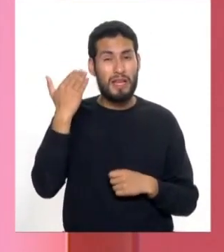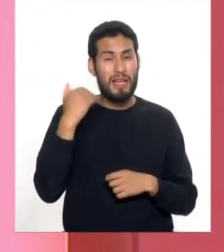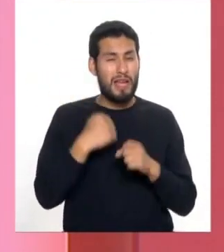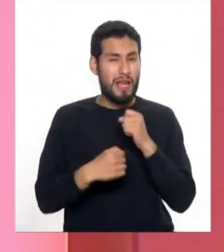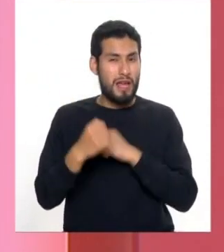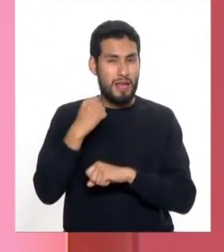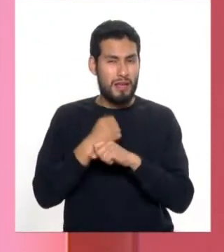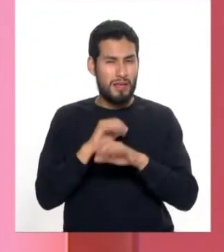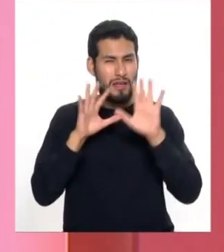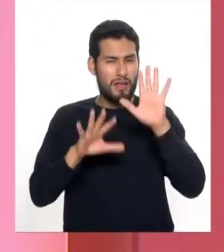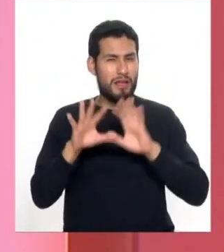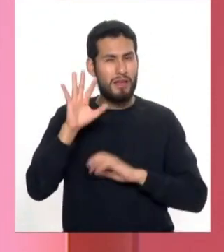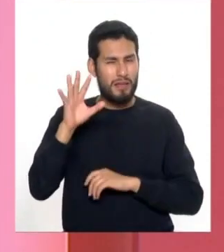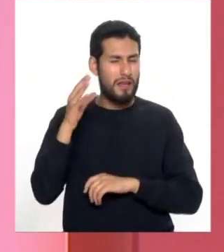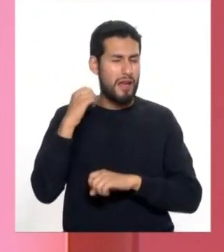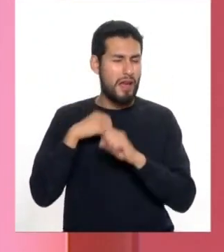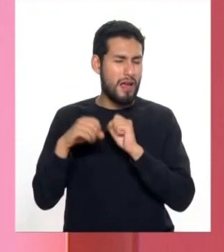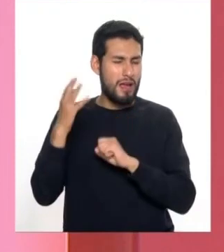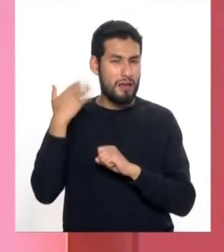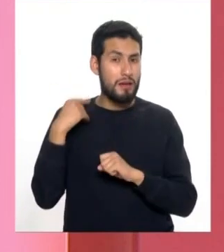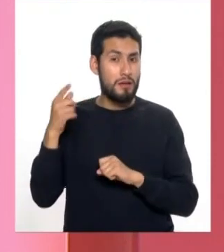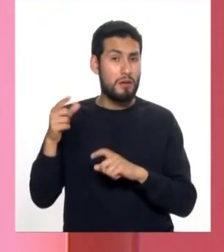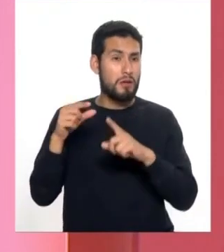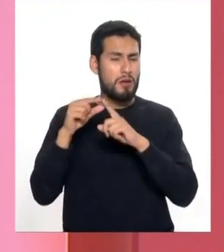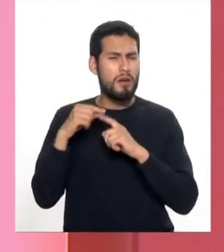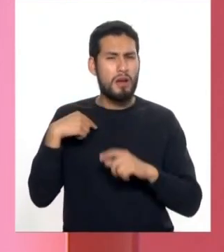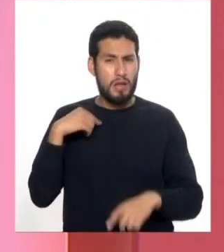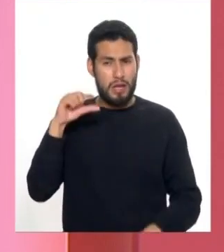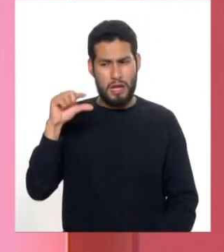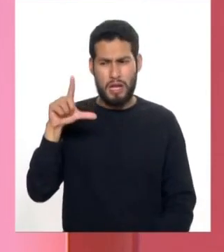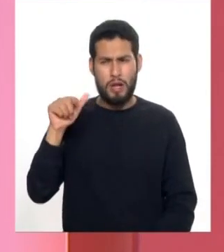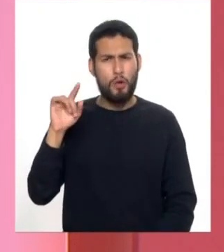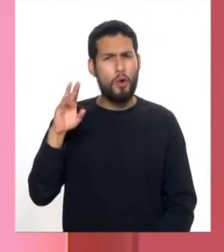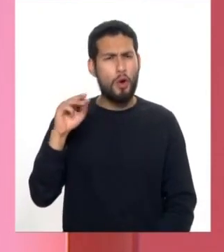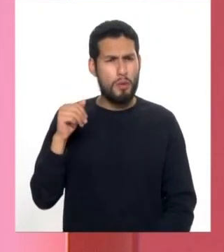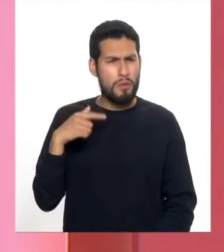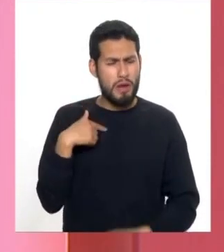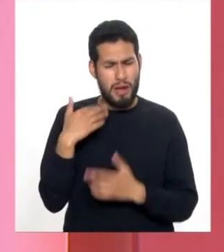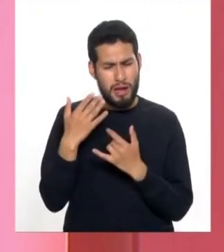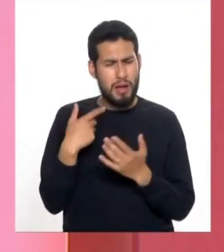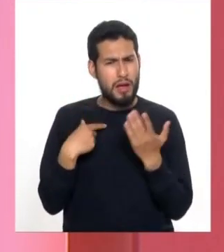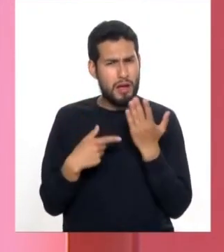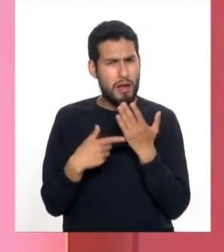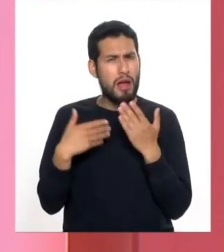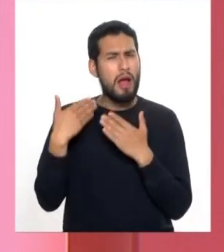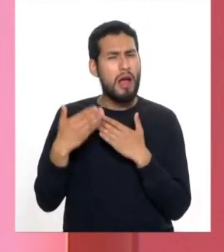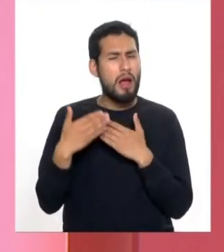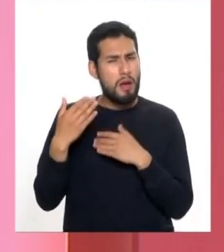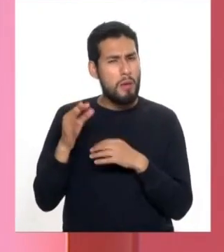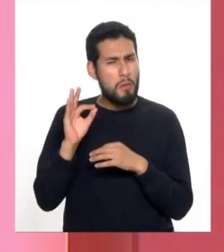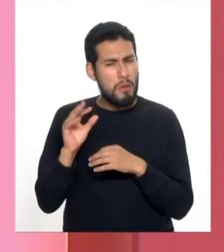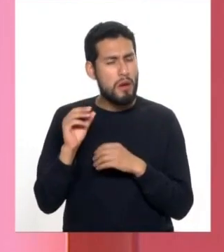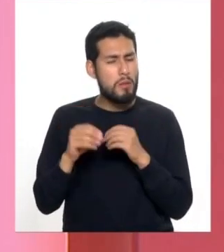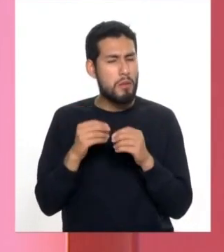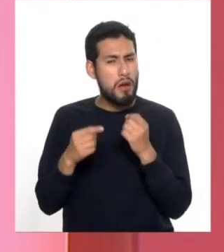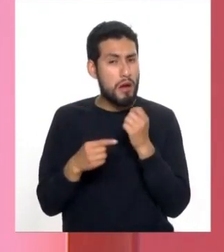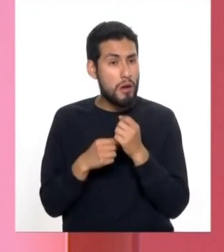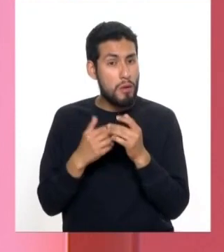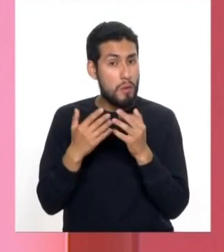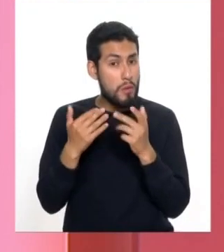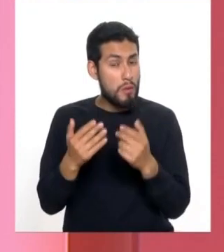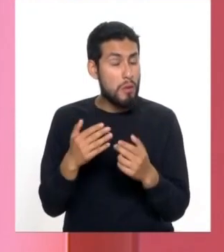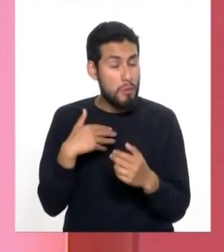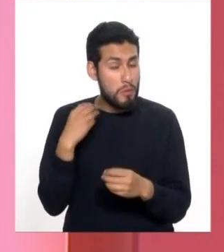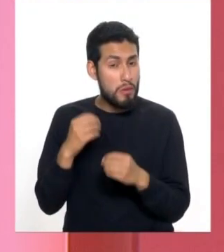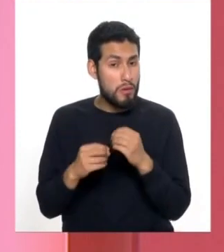y me dijeron que era un glaucoma, ¿no? Que esperara que la tecnología todavía pueda avanzar para ver si hay alguna